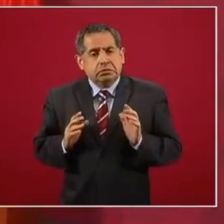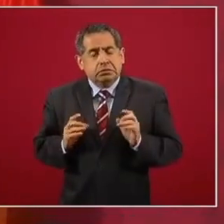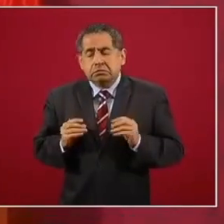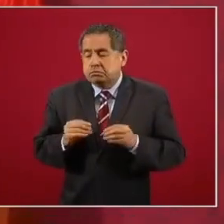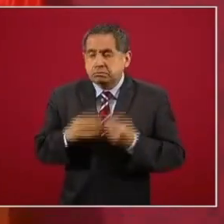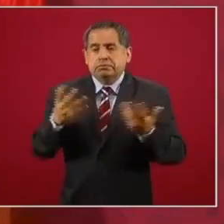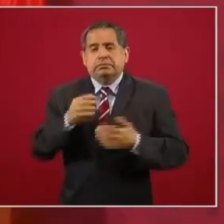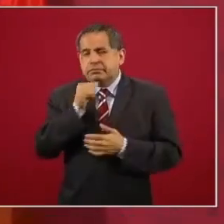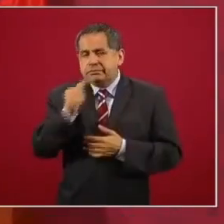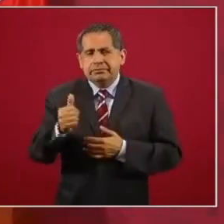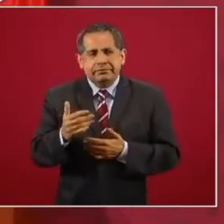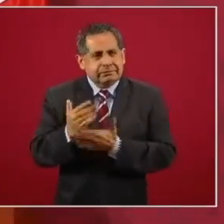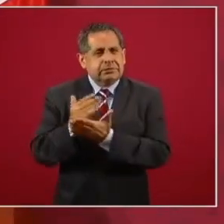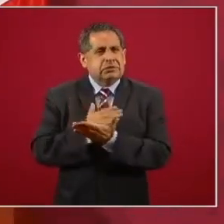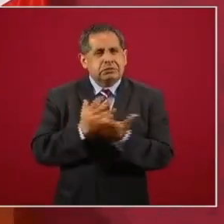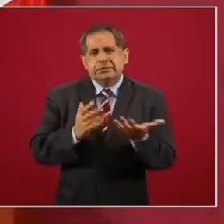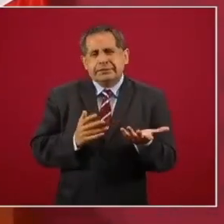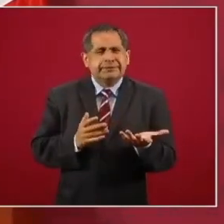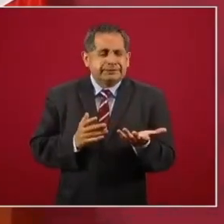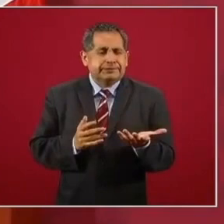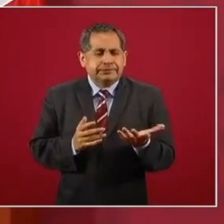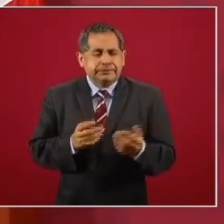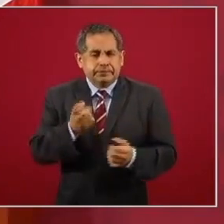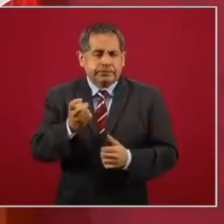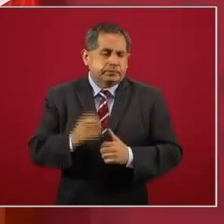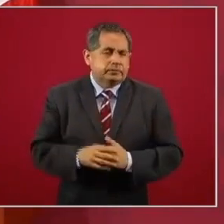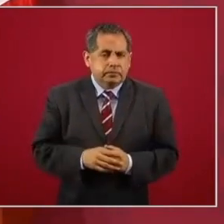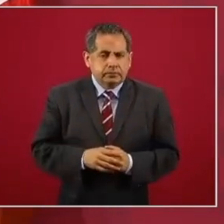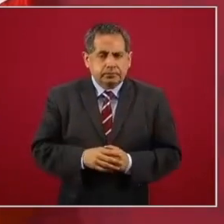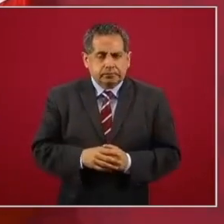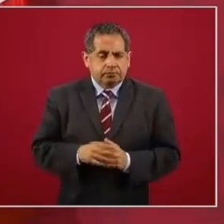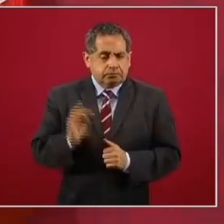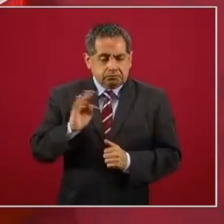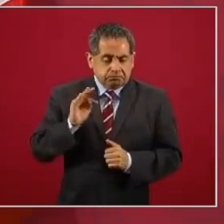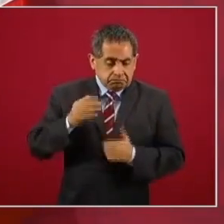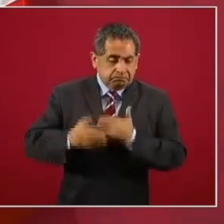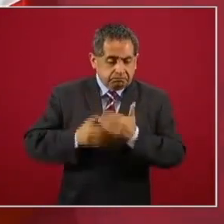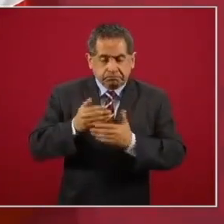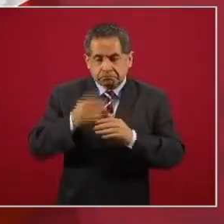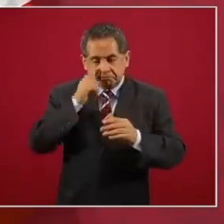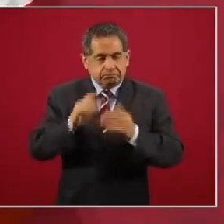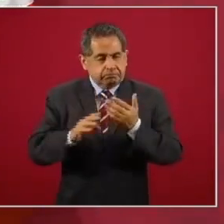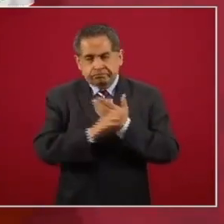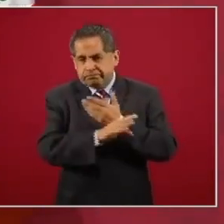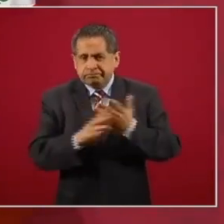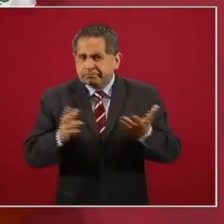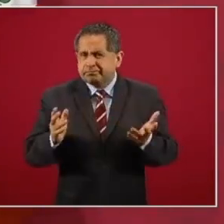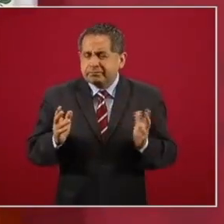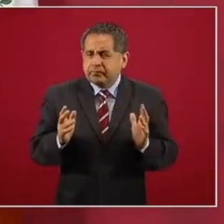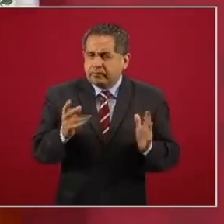estimulan y podemos evitarlas,